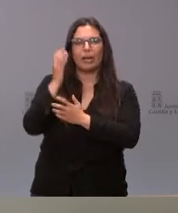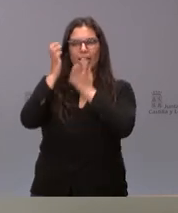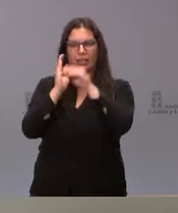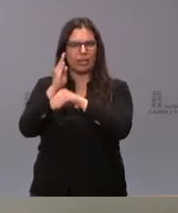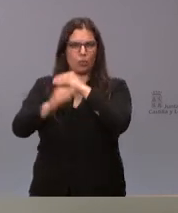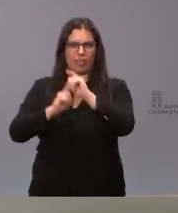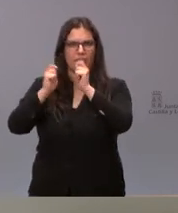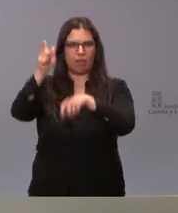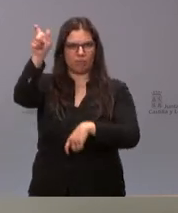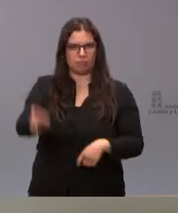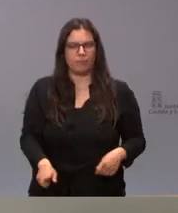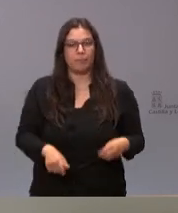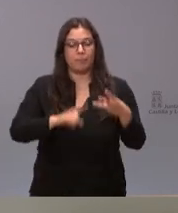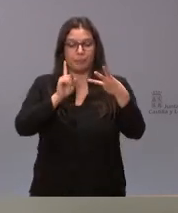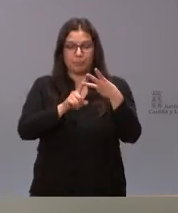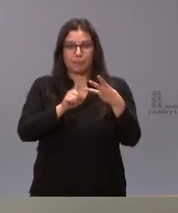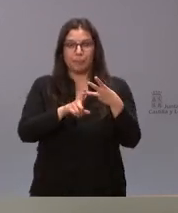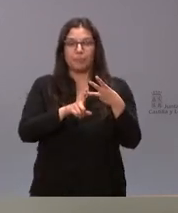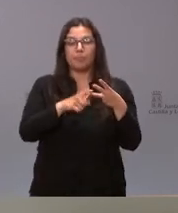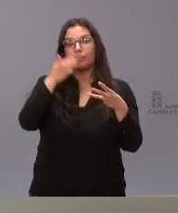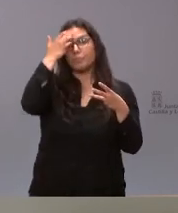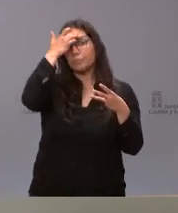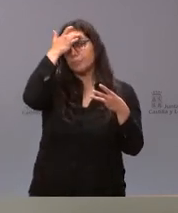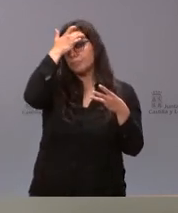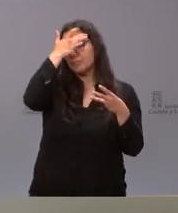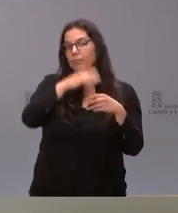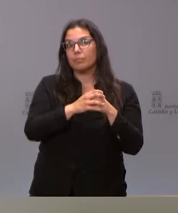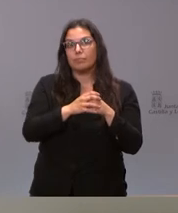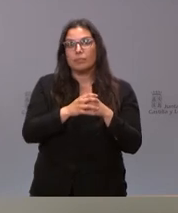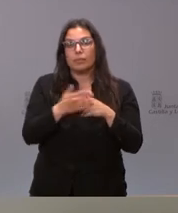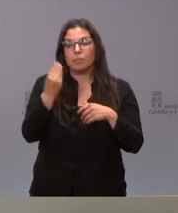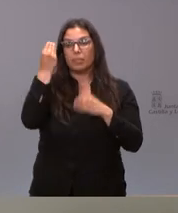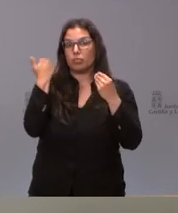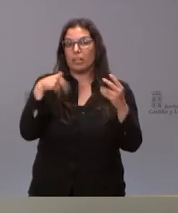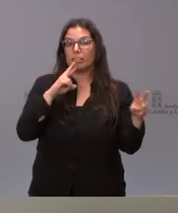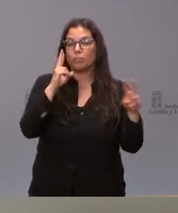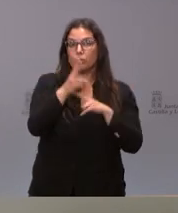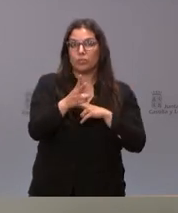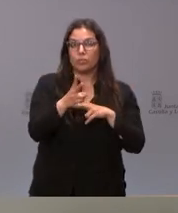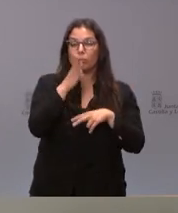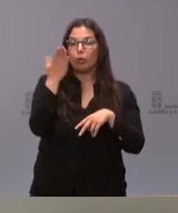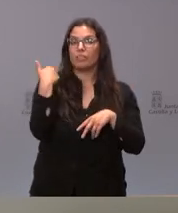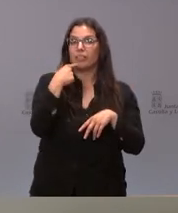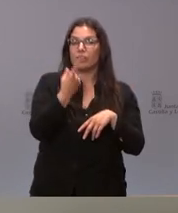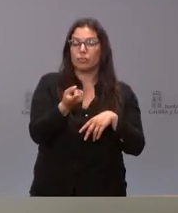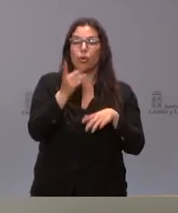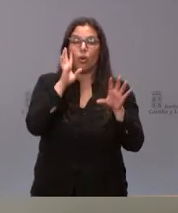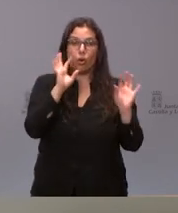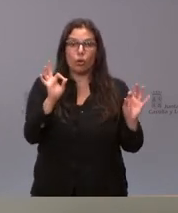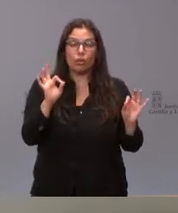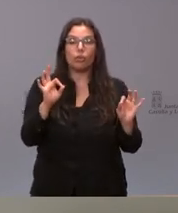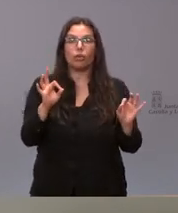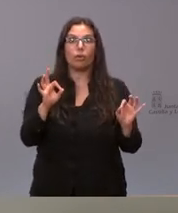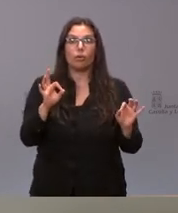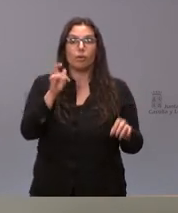y en relación con el último de los extremos pues creo haberle contestado cuando señale lógicamente que a todos